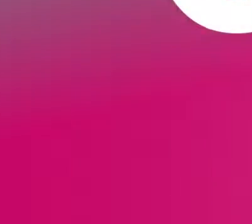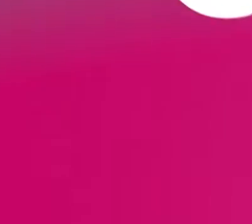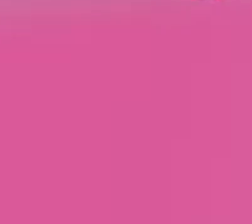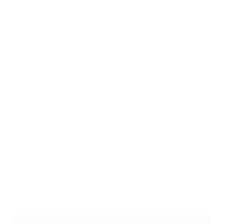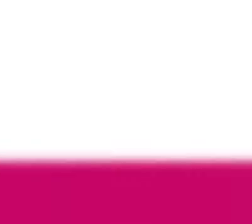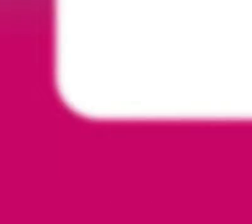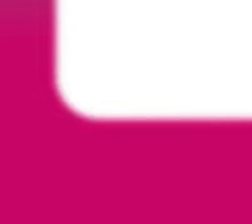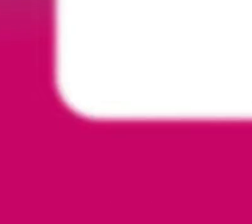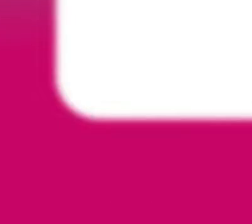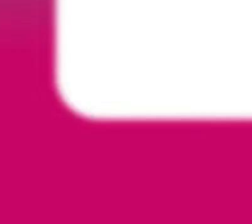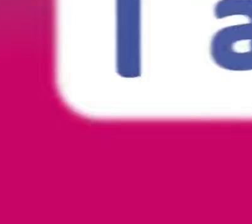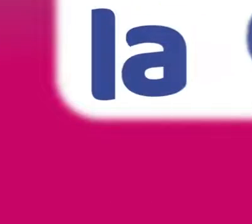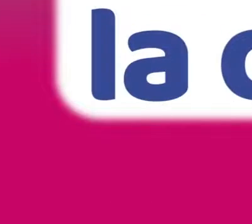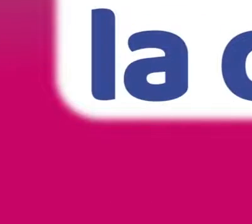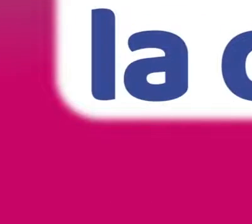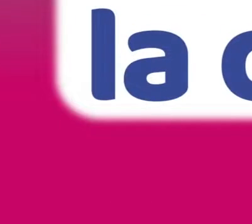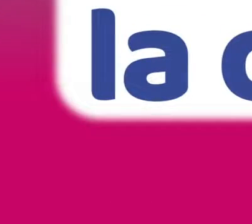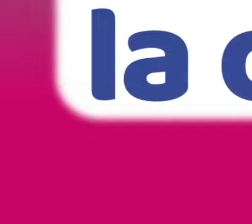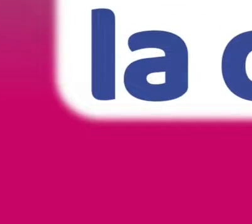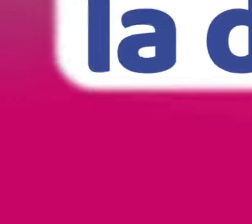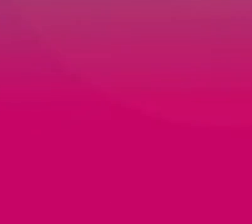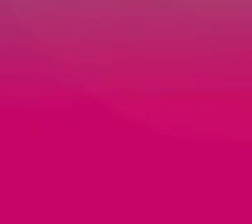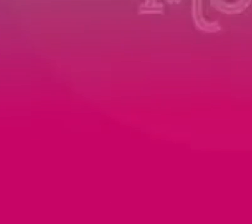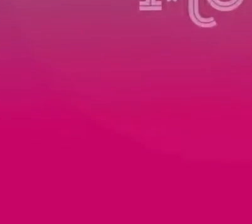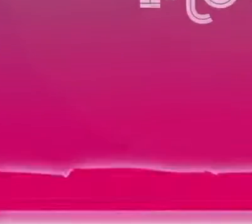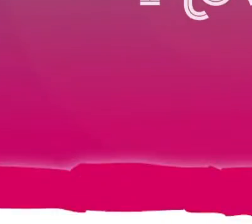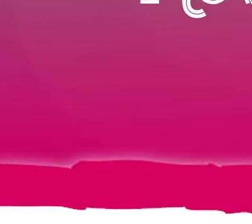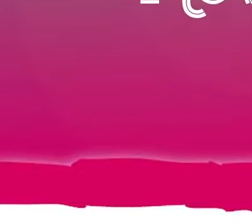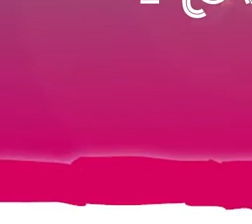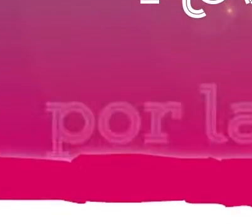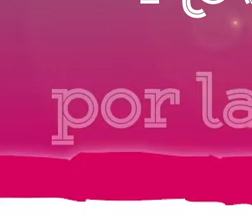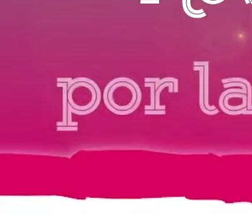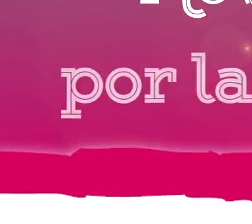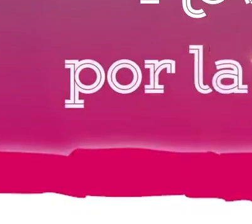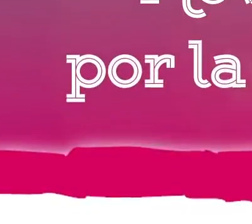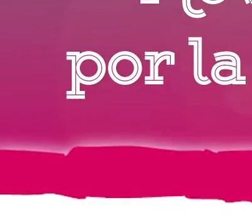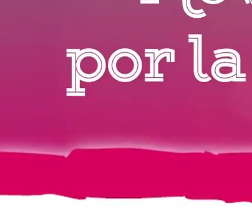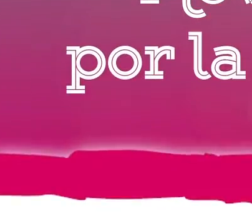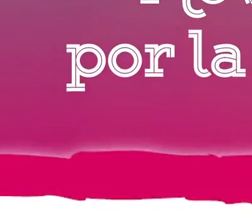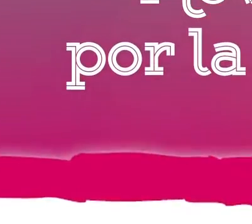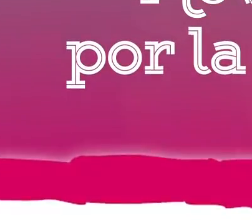Octubre, mes de la discapacidad. Movilízate por la inclusión.